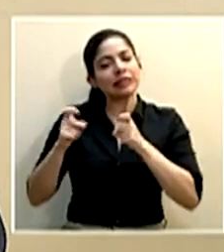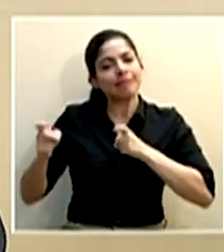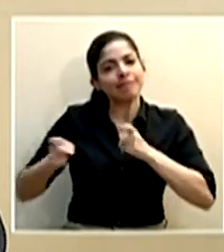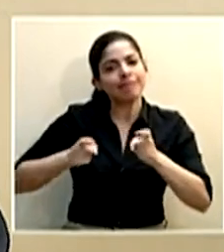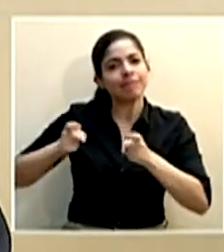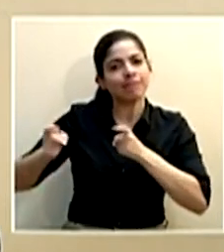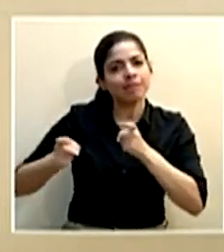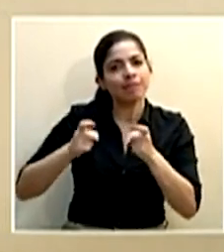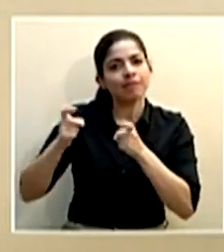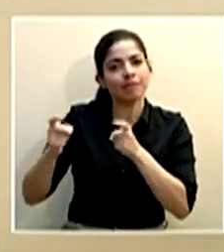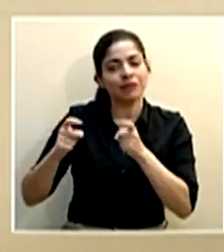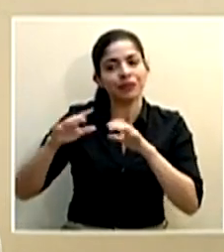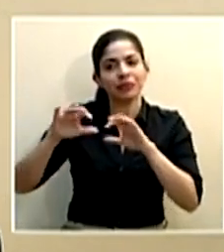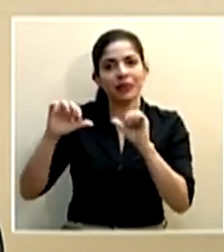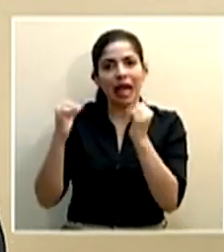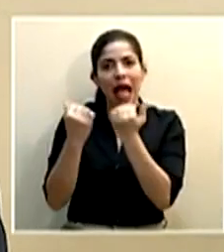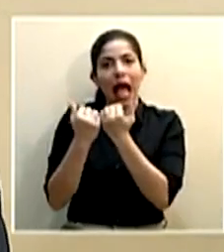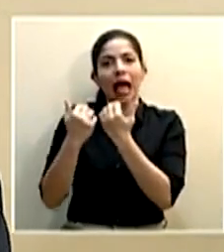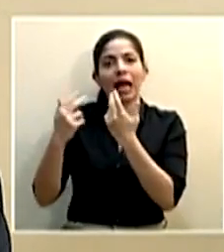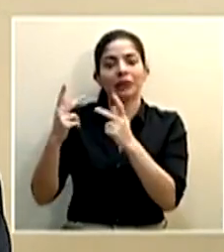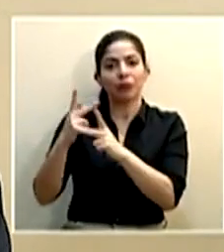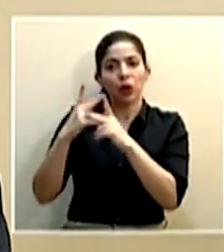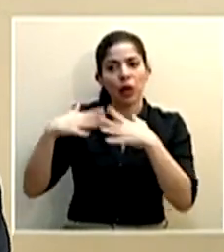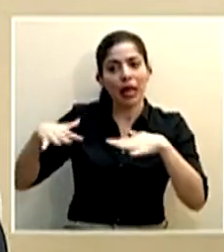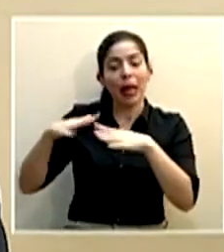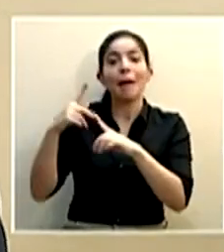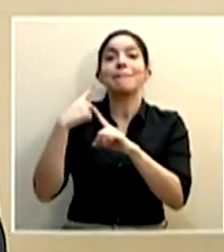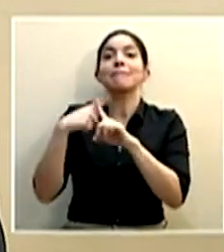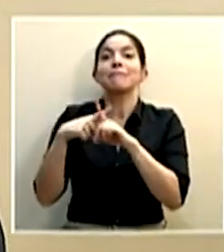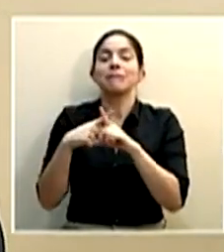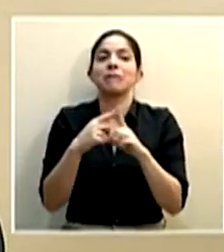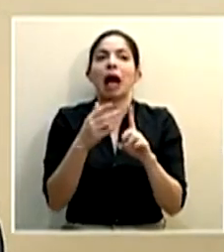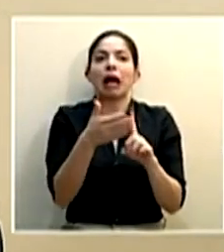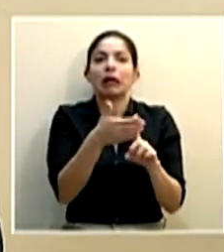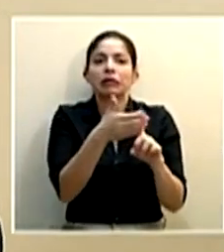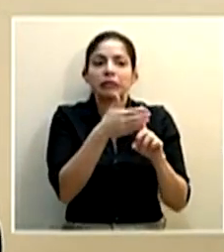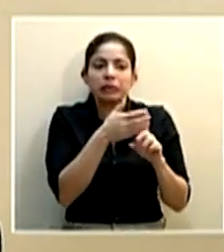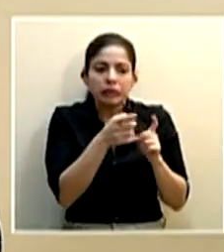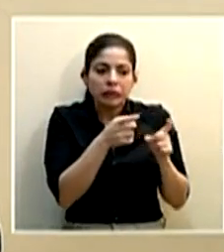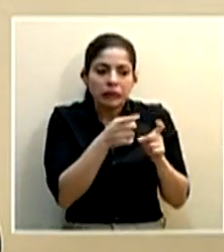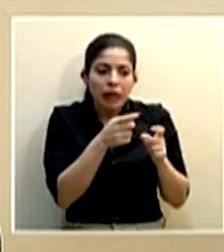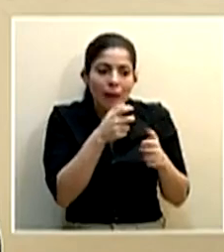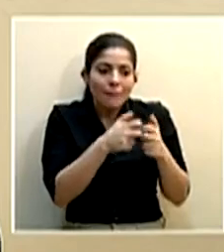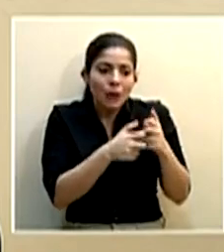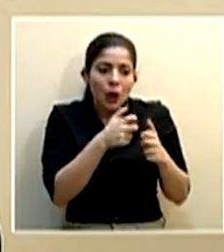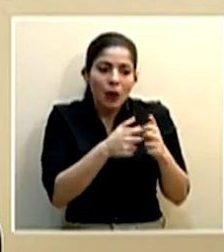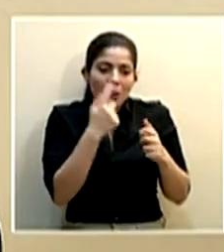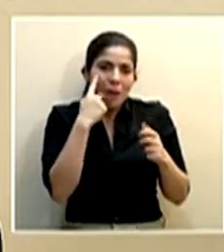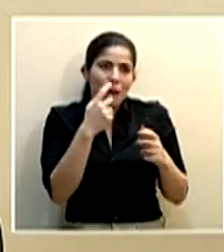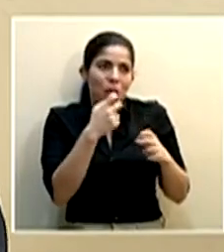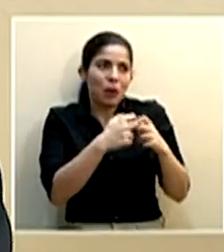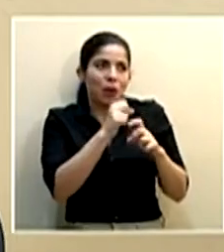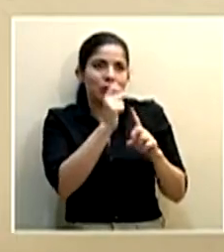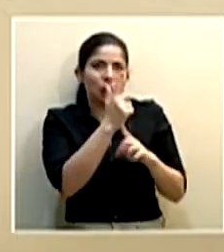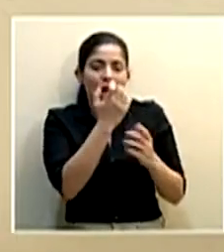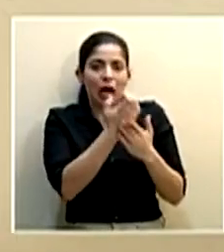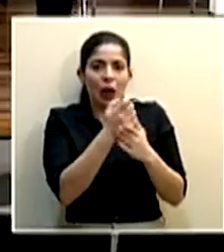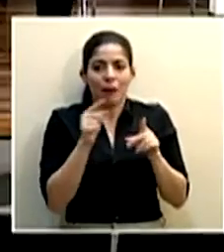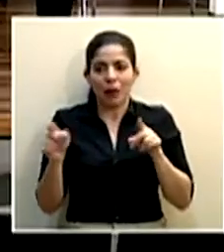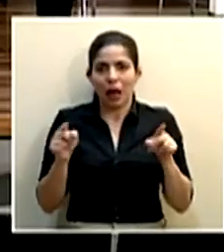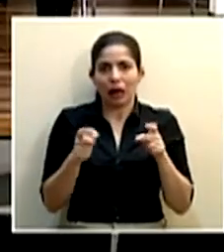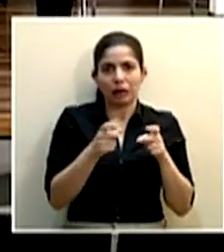eficientemente las áreas inversas protegidas sino contener pues todos aquellos problemas asociados a una crisis social y económica